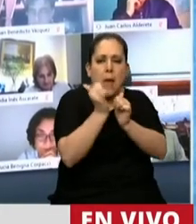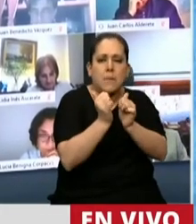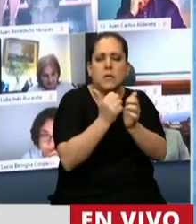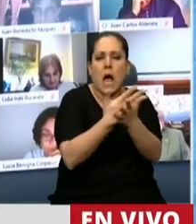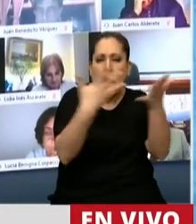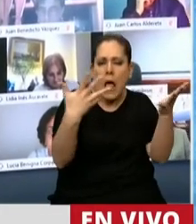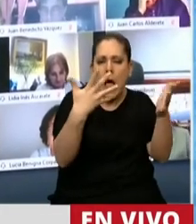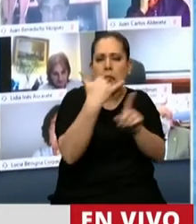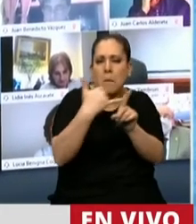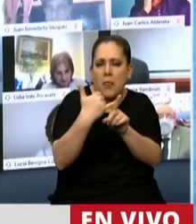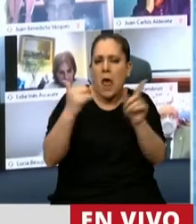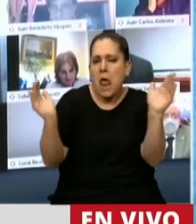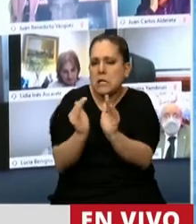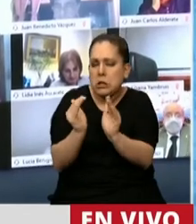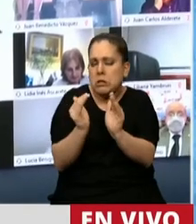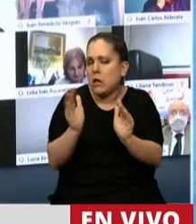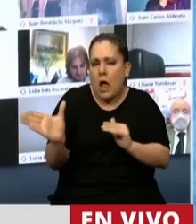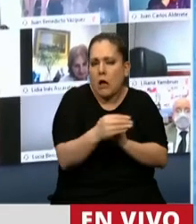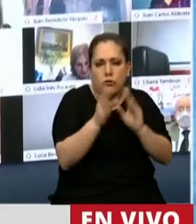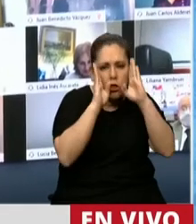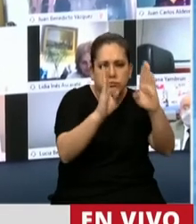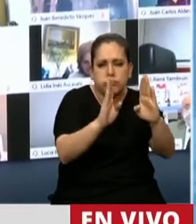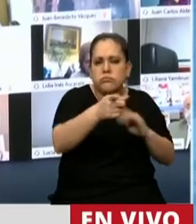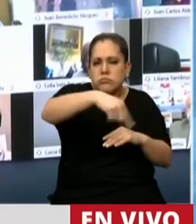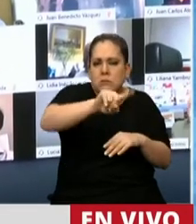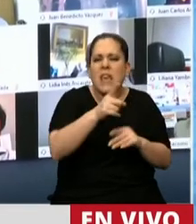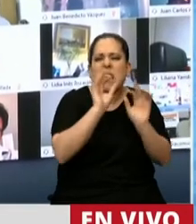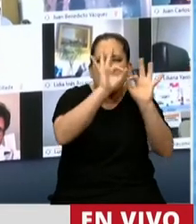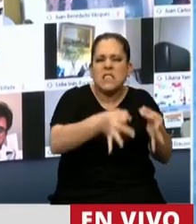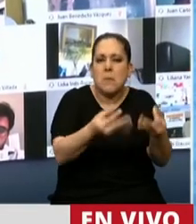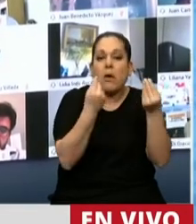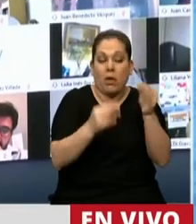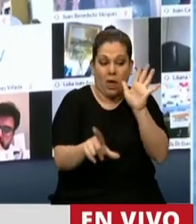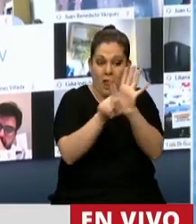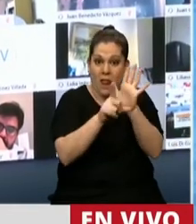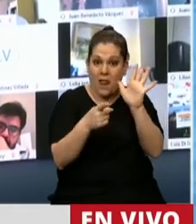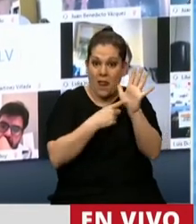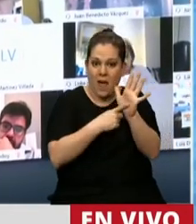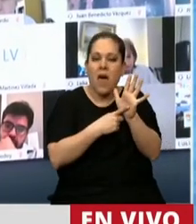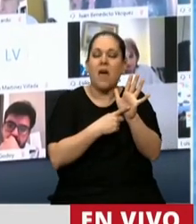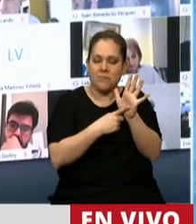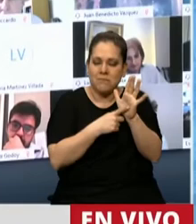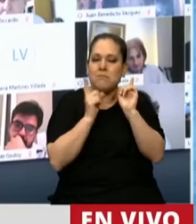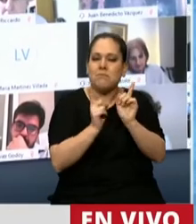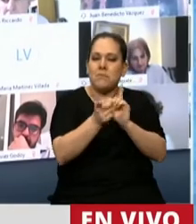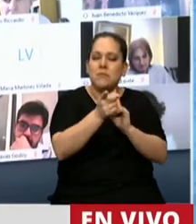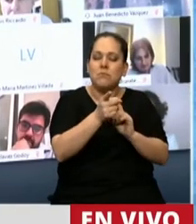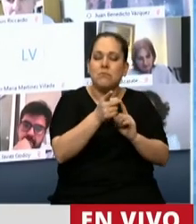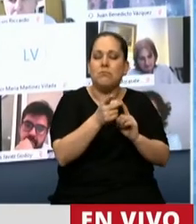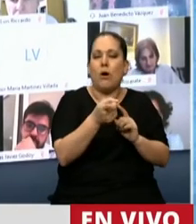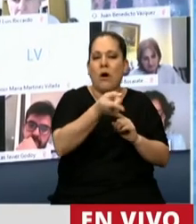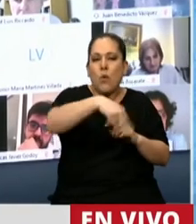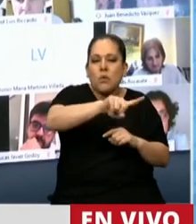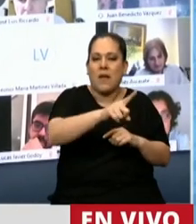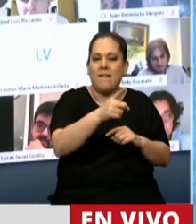chiquitos, medianos que se están aglutinando a través de clúster, sepan que este proyecto representa el deseo del espíritu